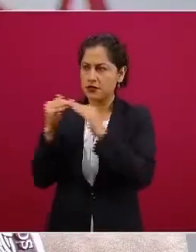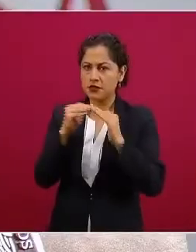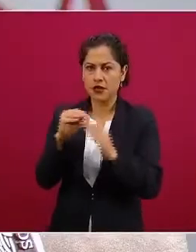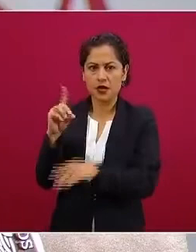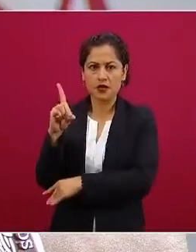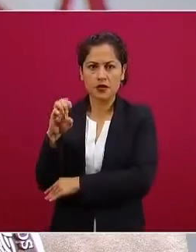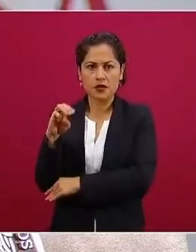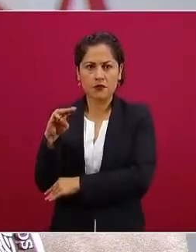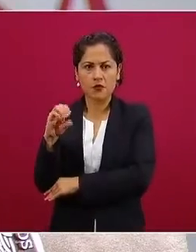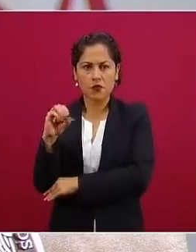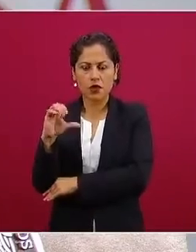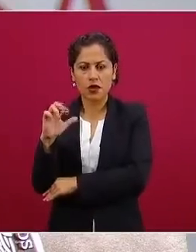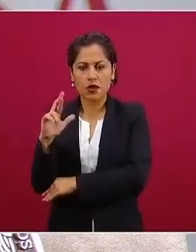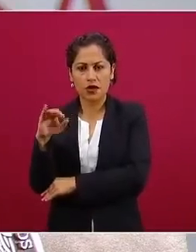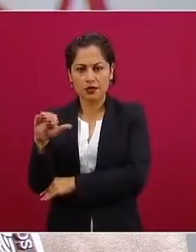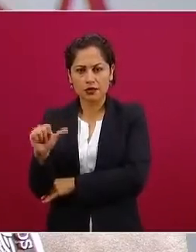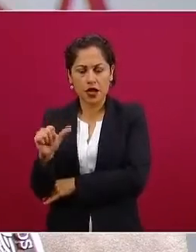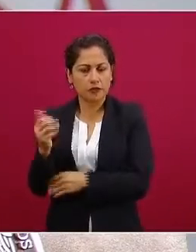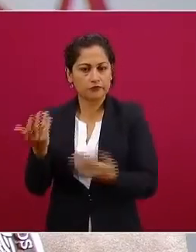entonces